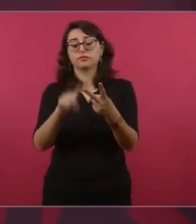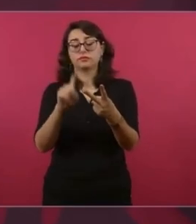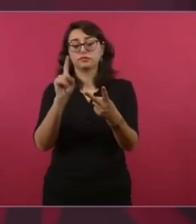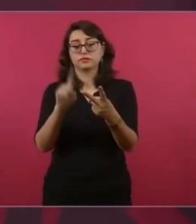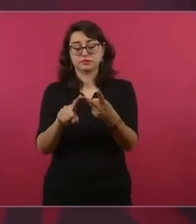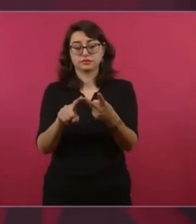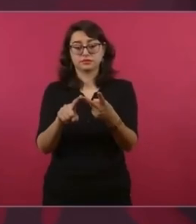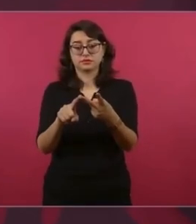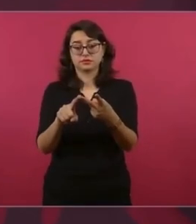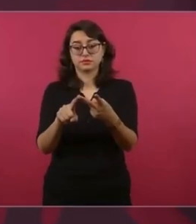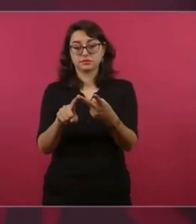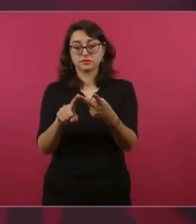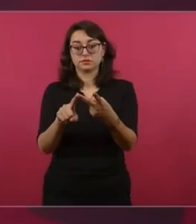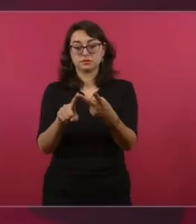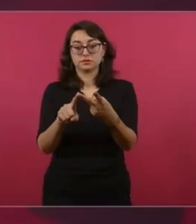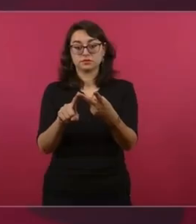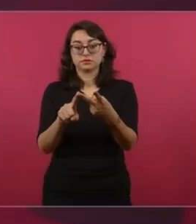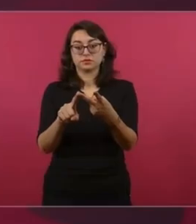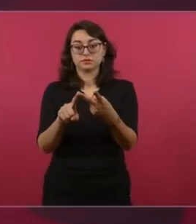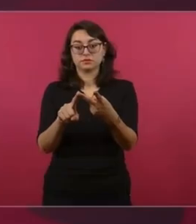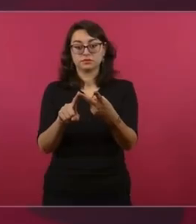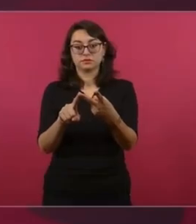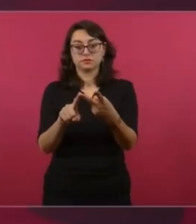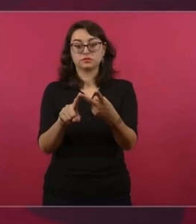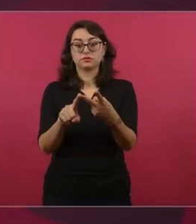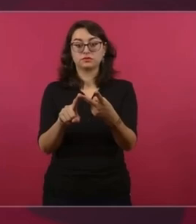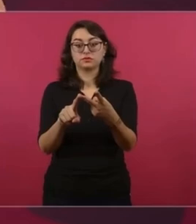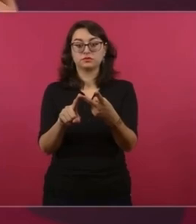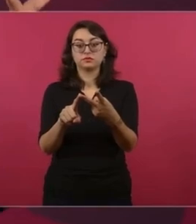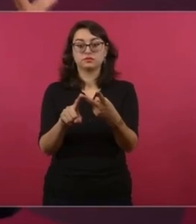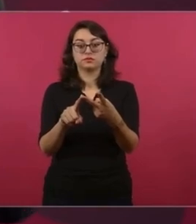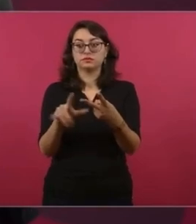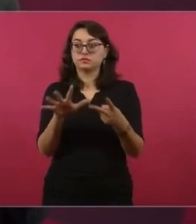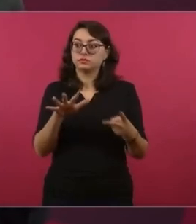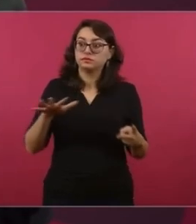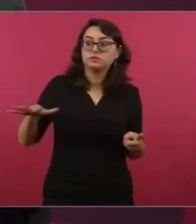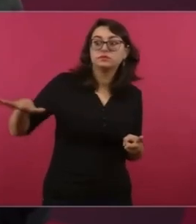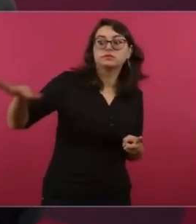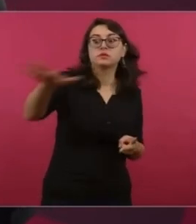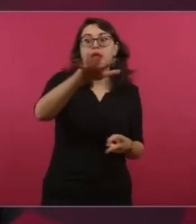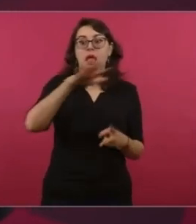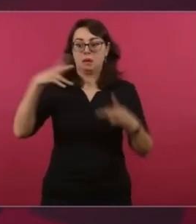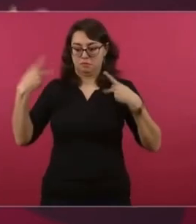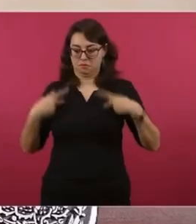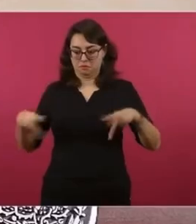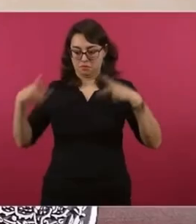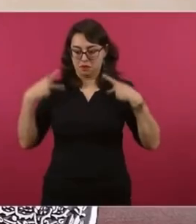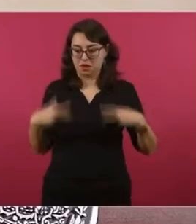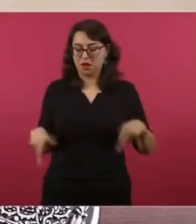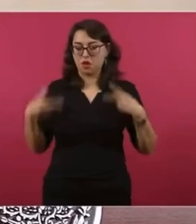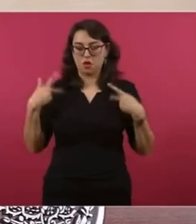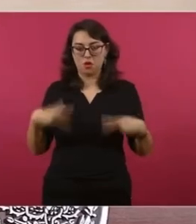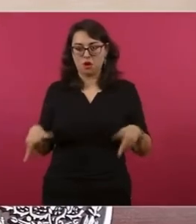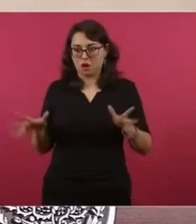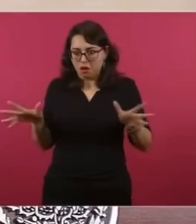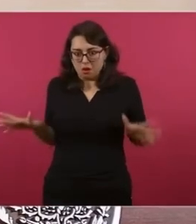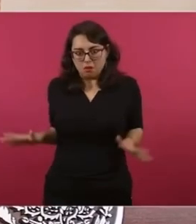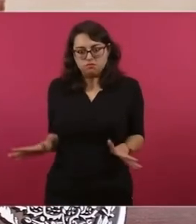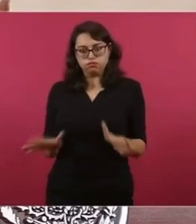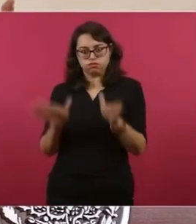aumento a la inversión social, como no se veía